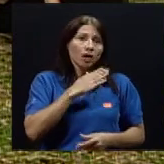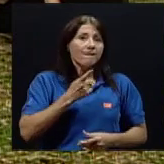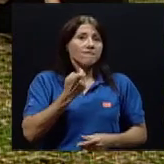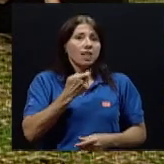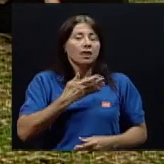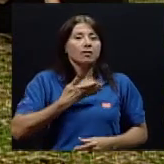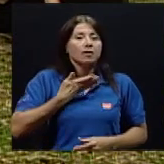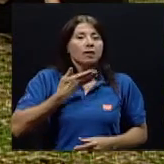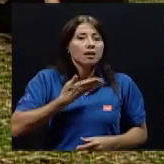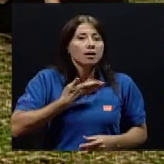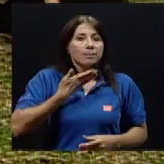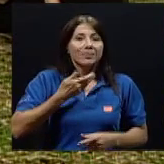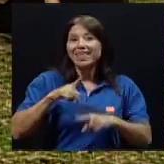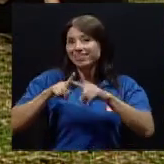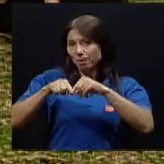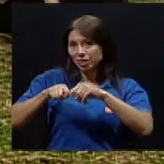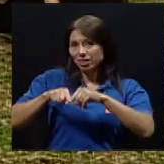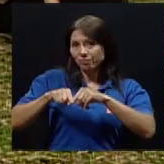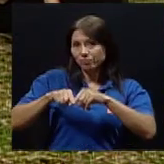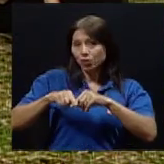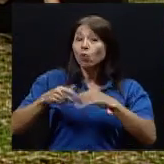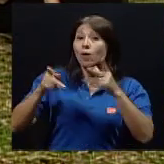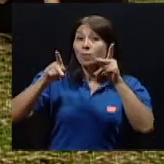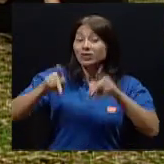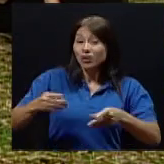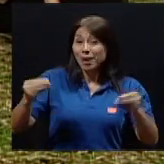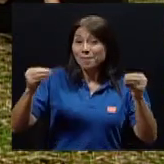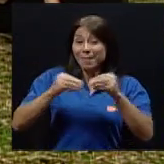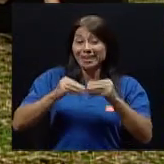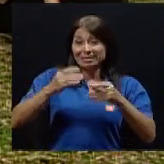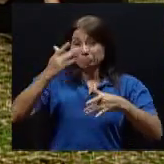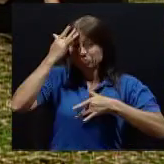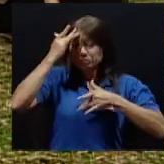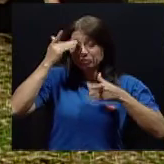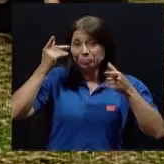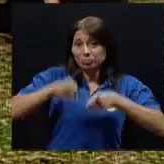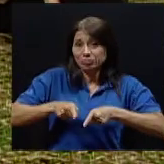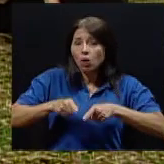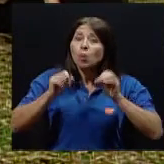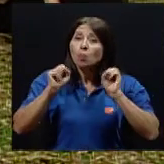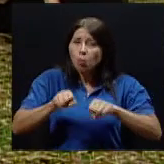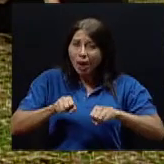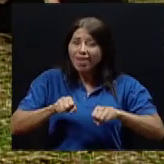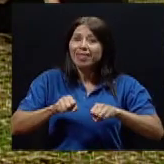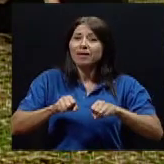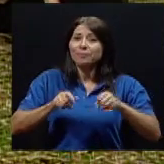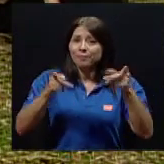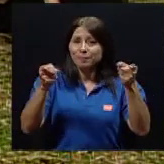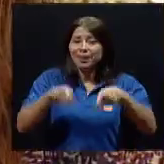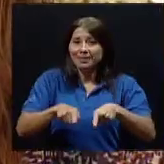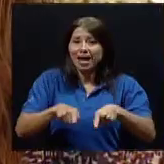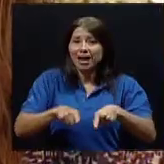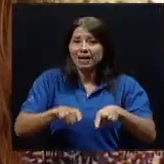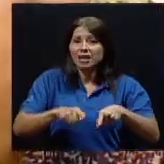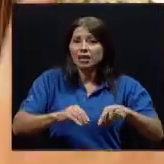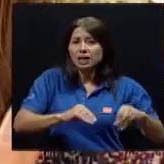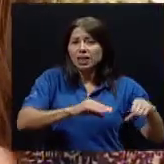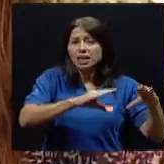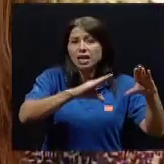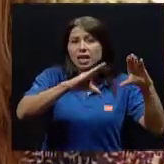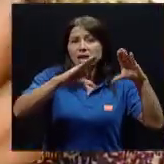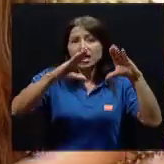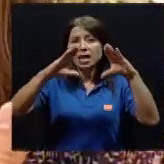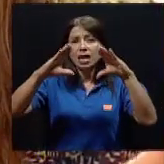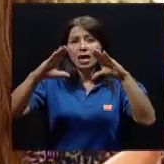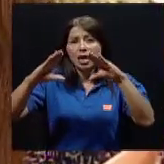en sus estadios más severos ya va a afectar durante el día, va a afectar durante las actividades cotidianas y en el estadio más